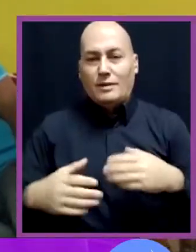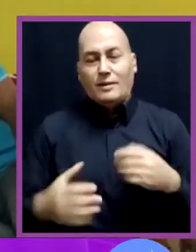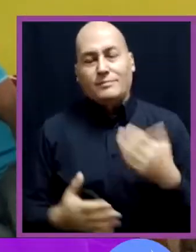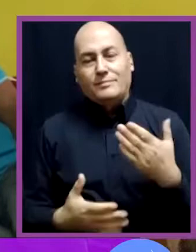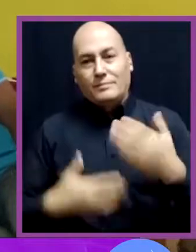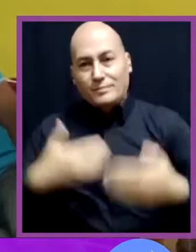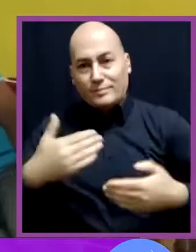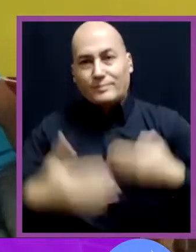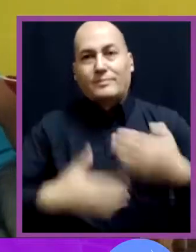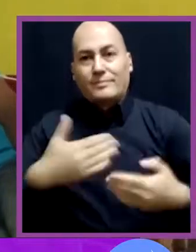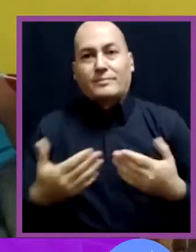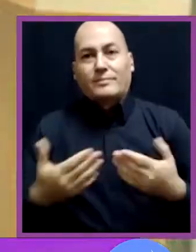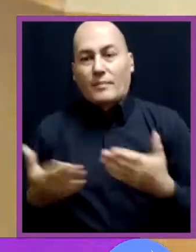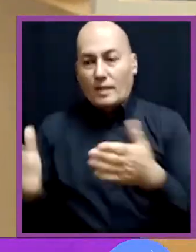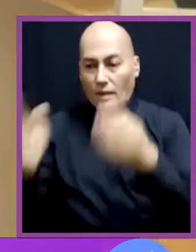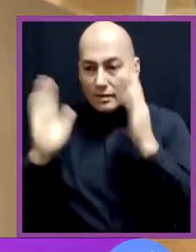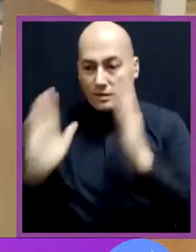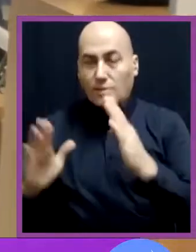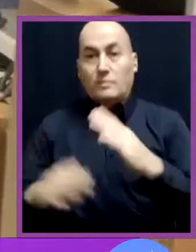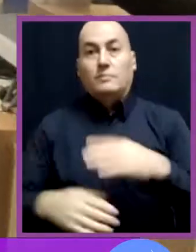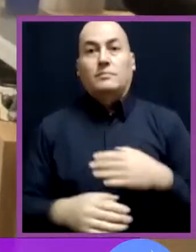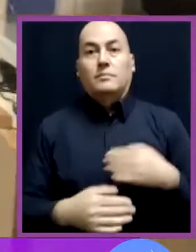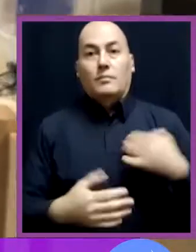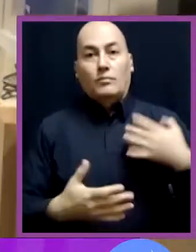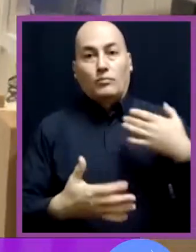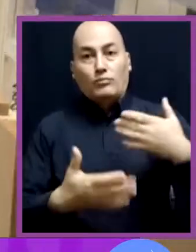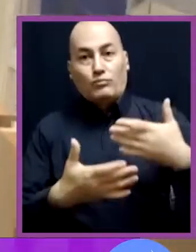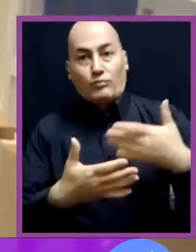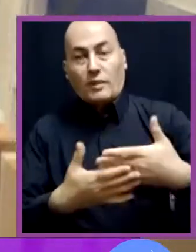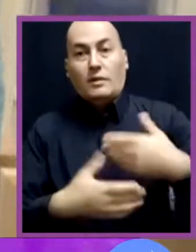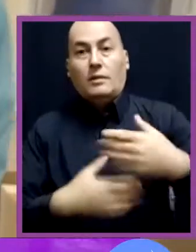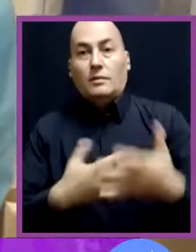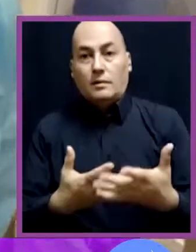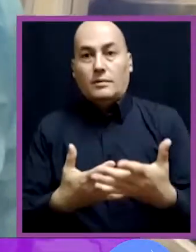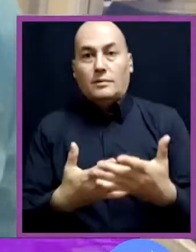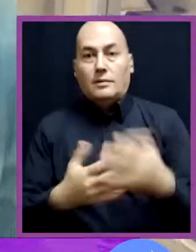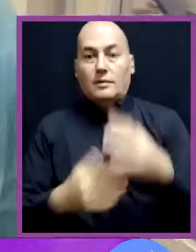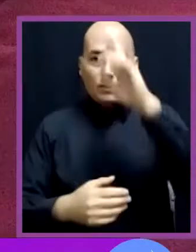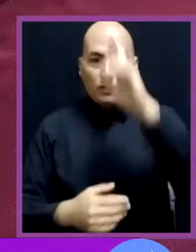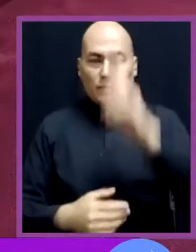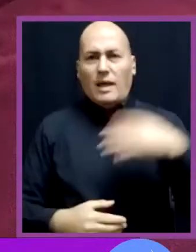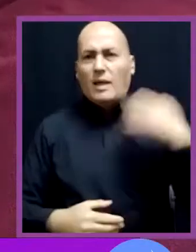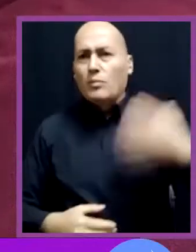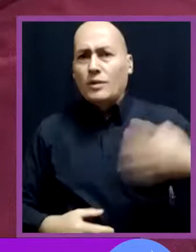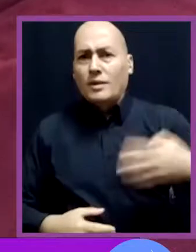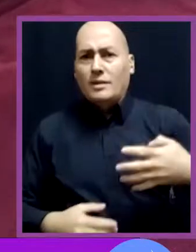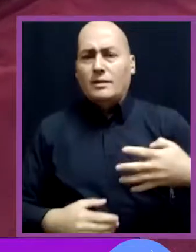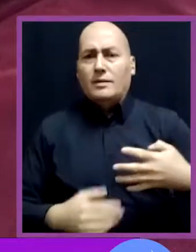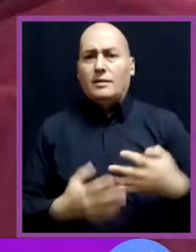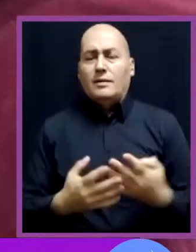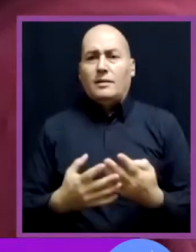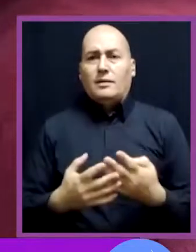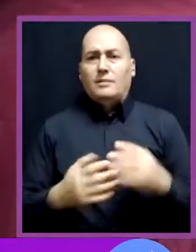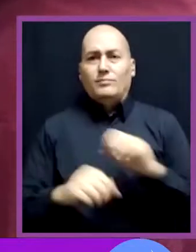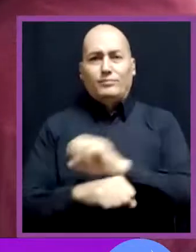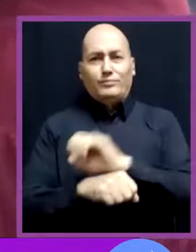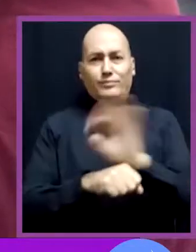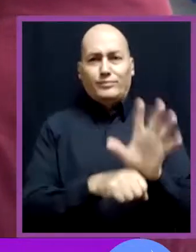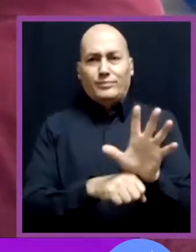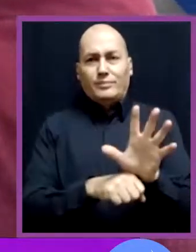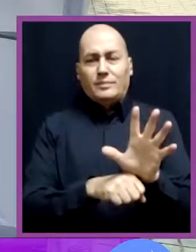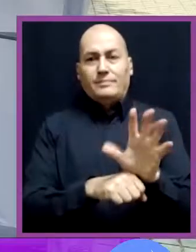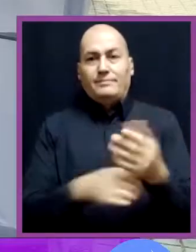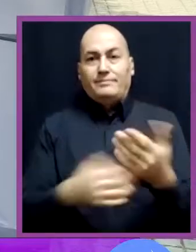incondicional con nuestra comunidad. Más en los últimos años, donde han jugado un rol preponderante para enfrentar la emergencia